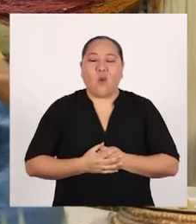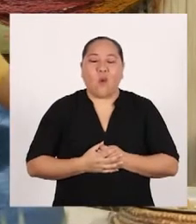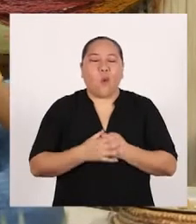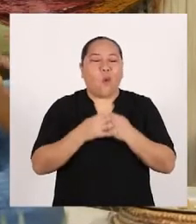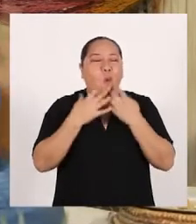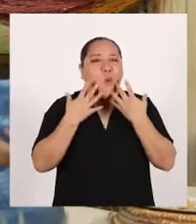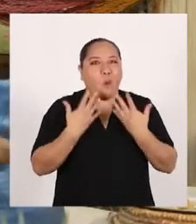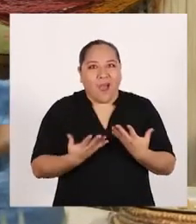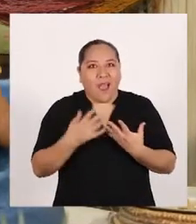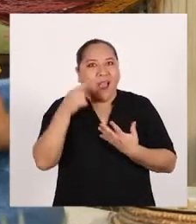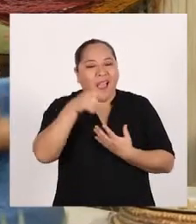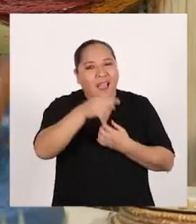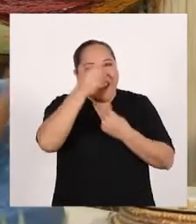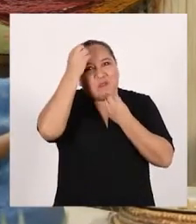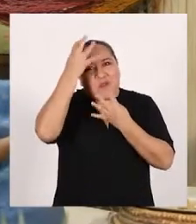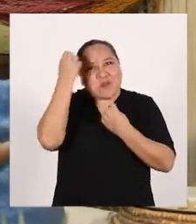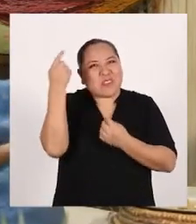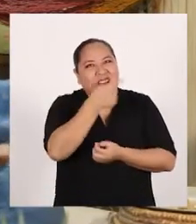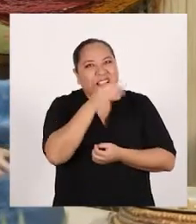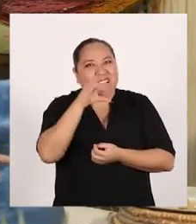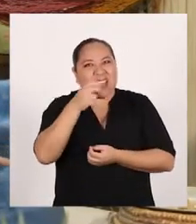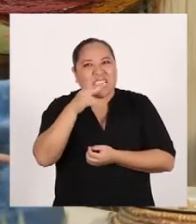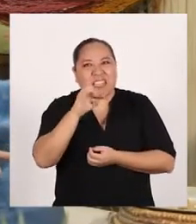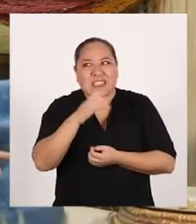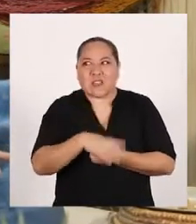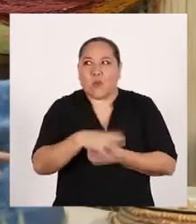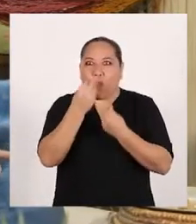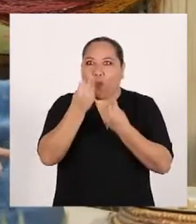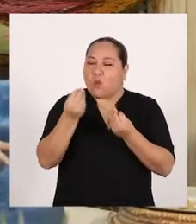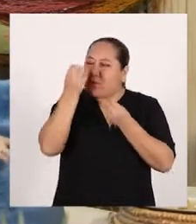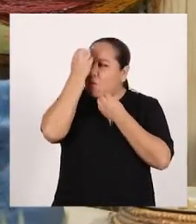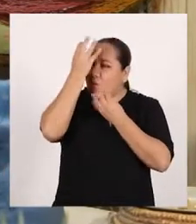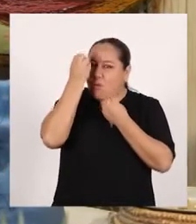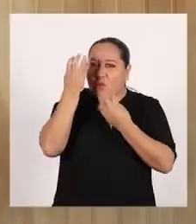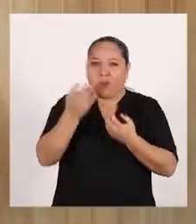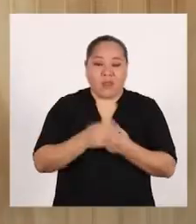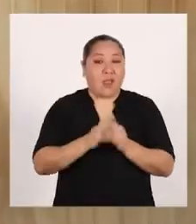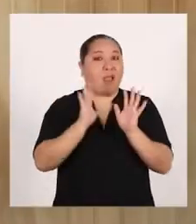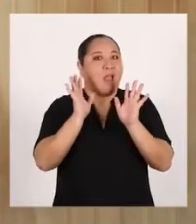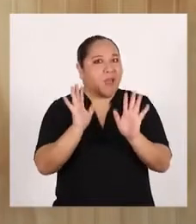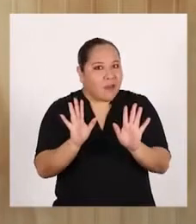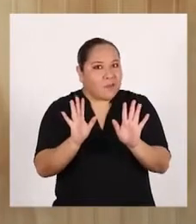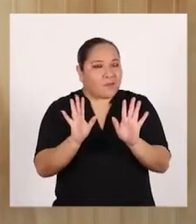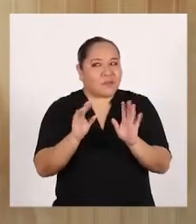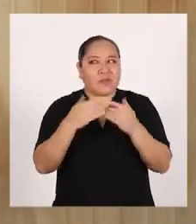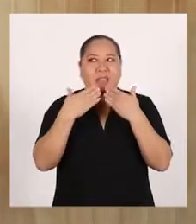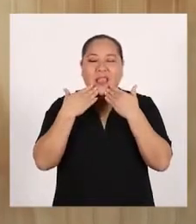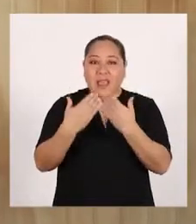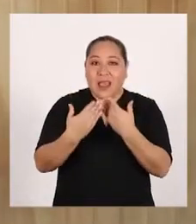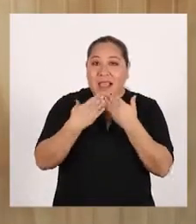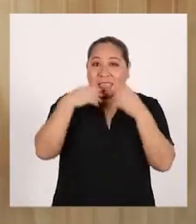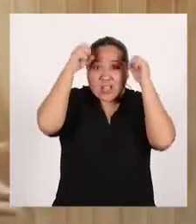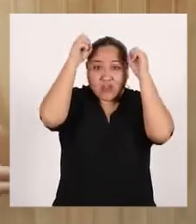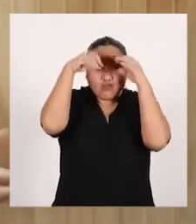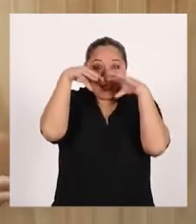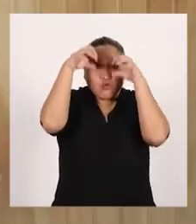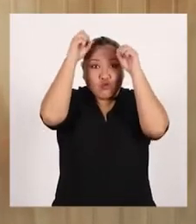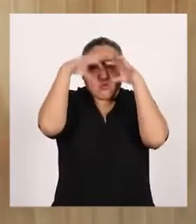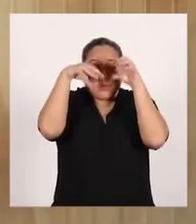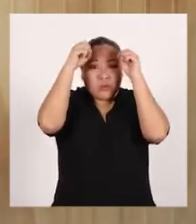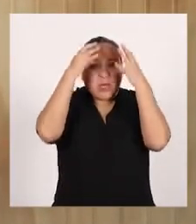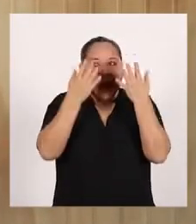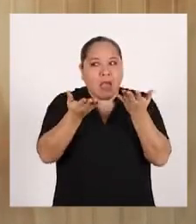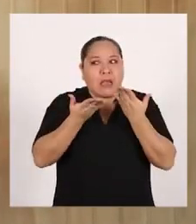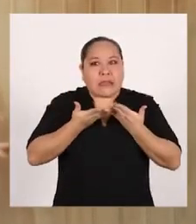¡Increíble el dato que nos contó Chechi! Siempre tiene mucha información Entonces, gracias a las lluvias,